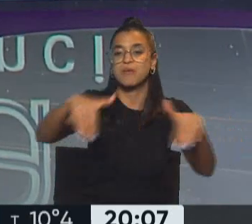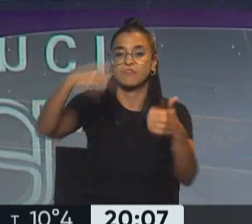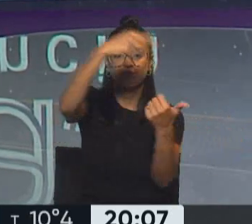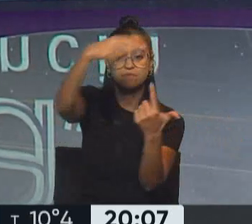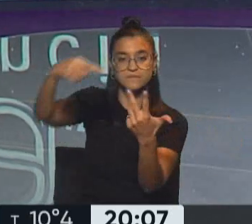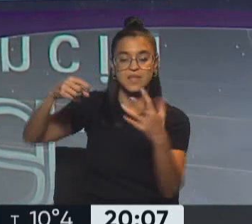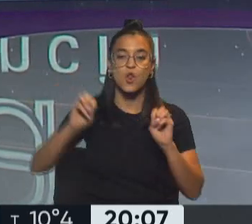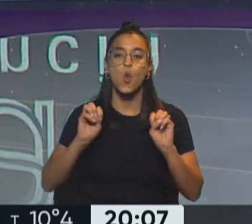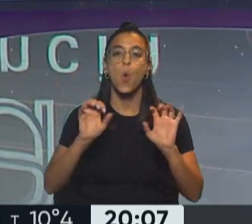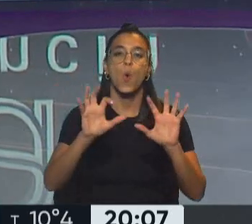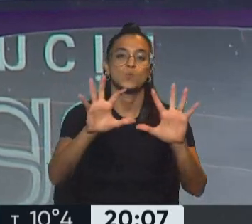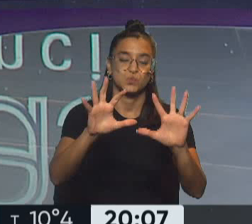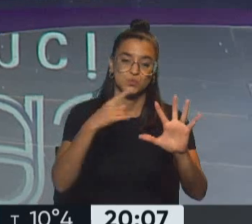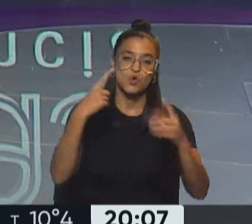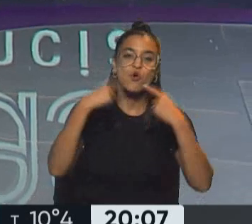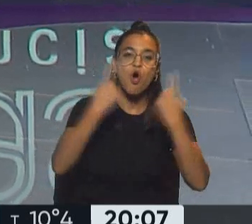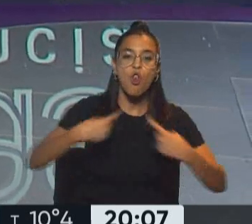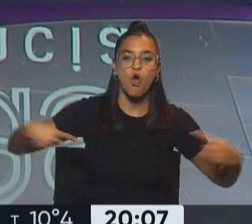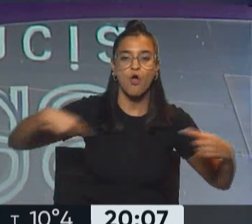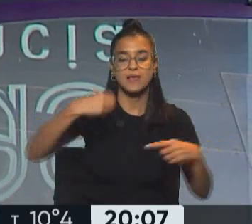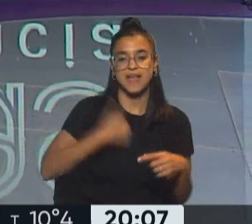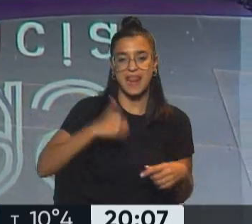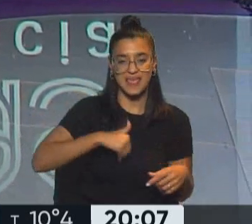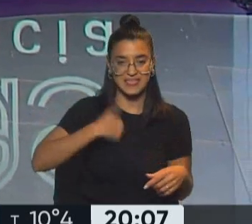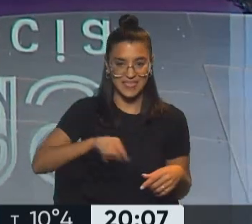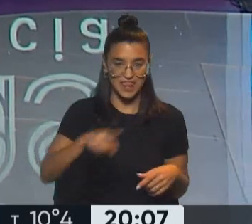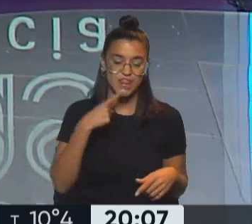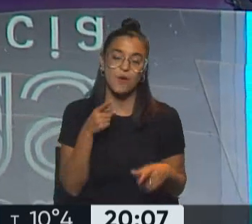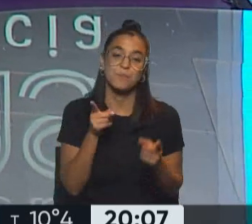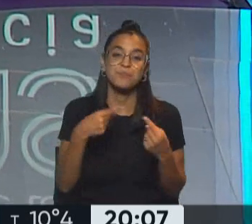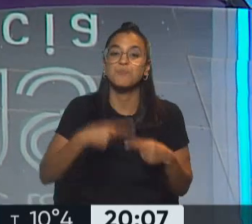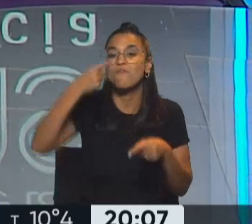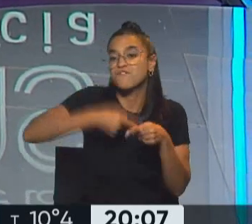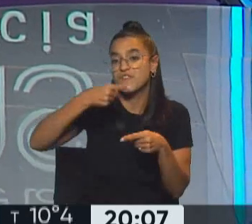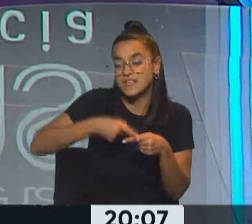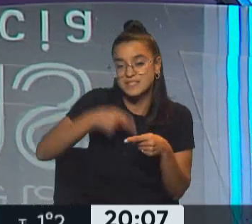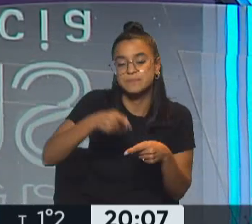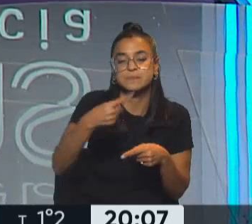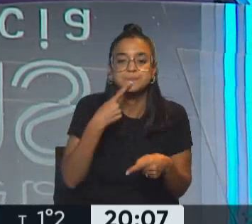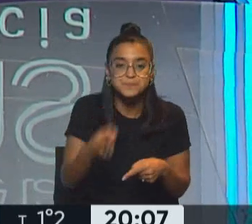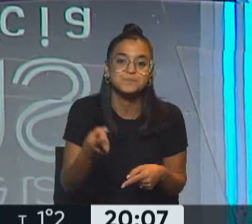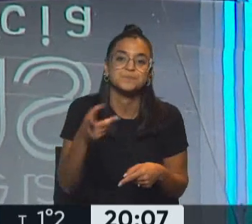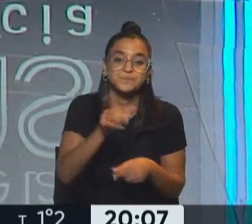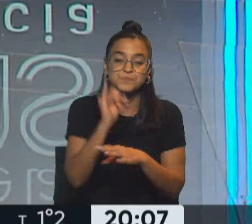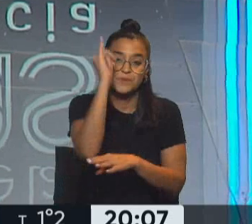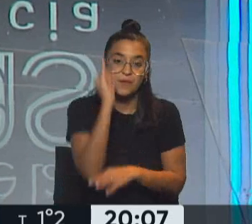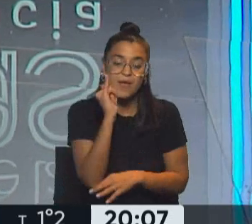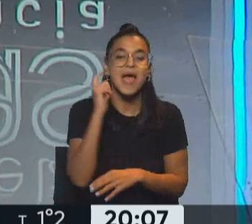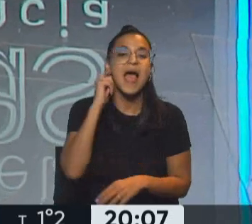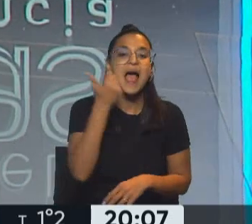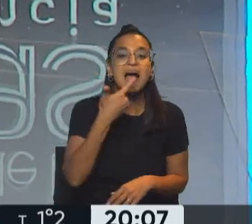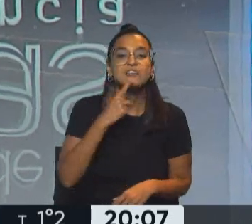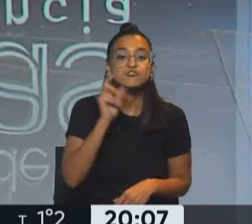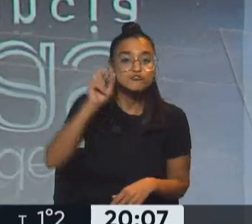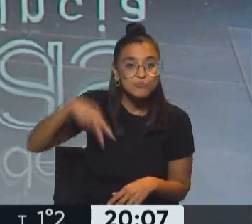son iluminados además con los colores de la bandera argentina. A propósito de este evento, está en el móvil nuestro compañero Gastón